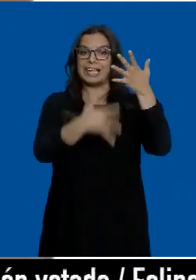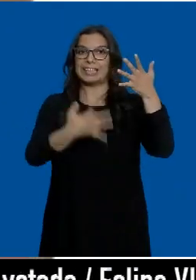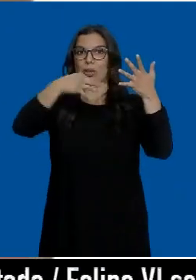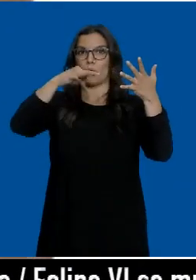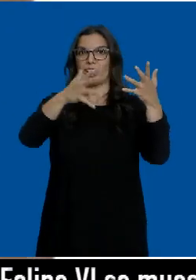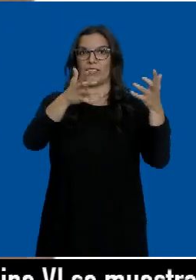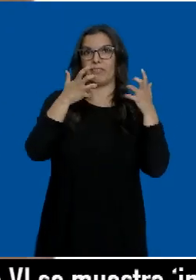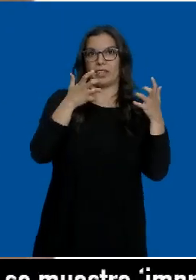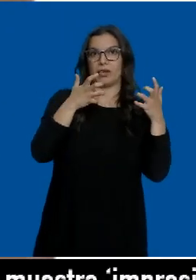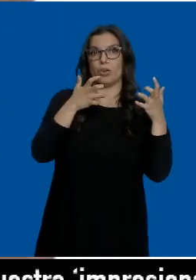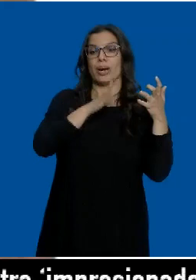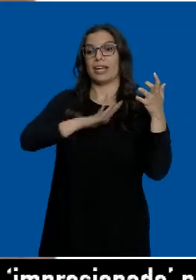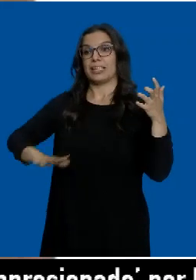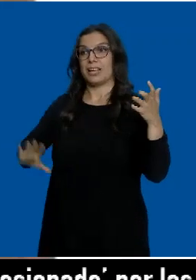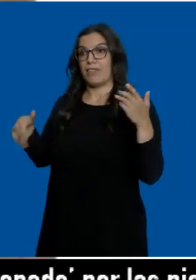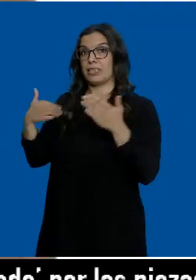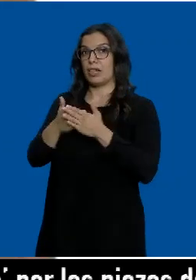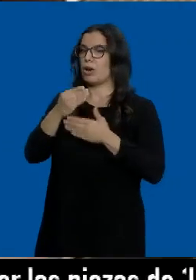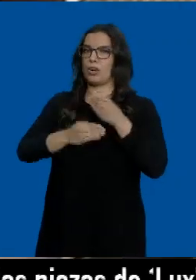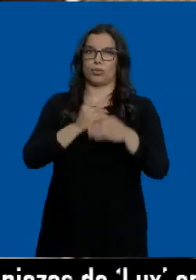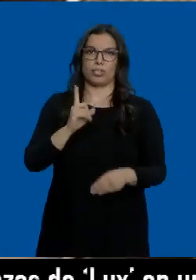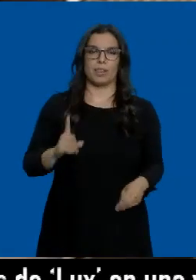beneficiarios sin reservas, como ocurría hasta ahora.